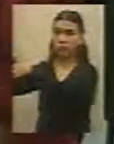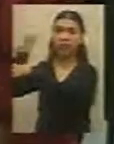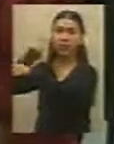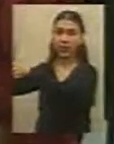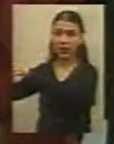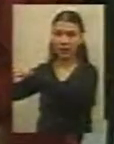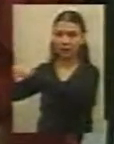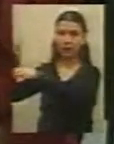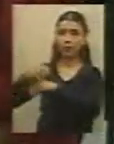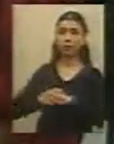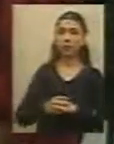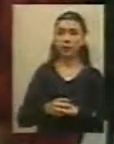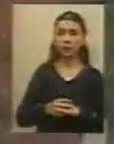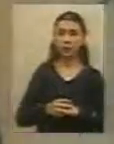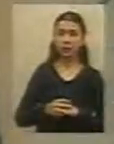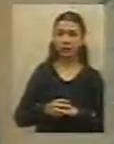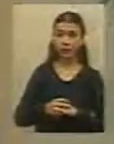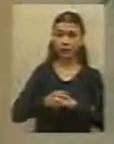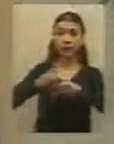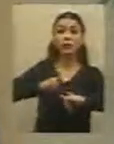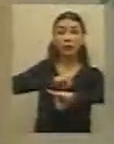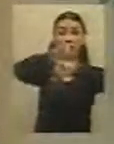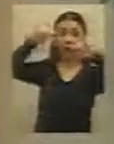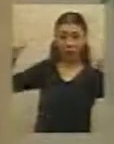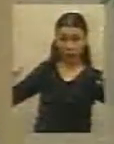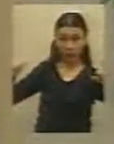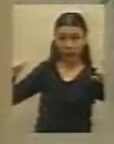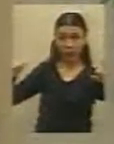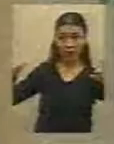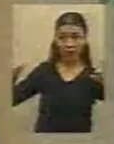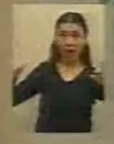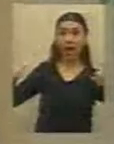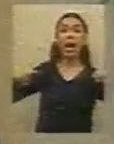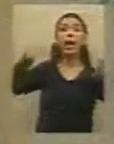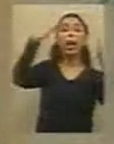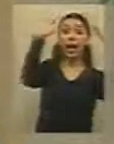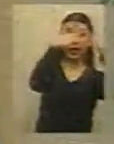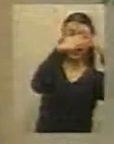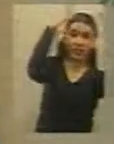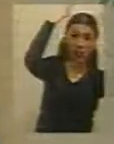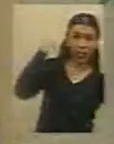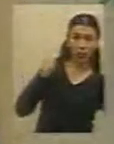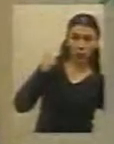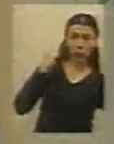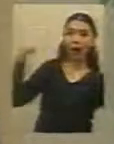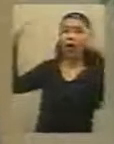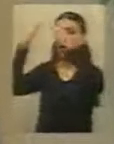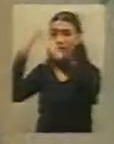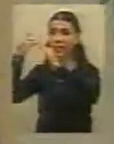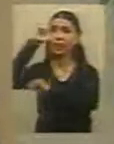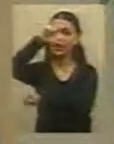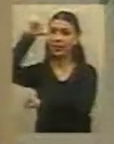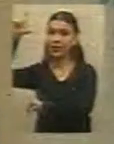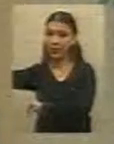ahora vamos un pasito más adelante. Lo que queremos informarle a los vecinos es decirle que vamos a crear un pulmón